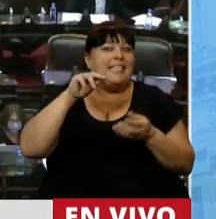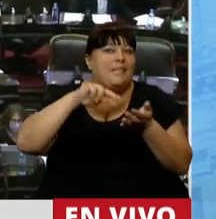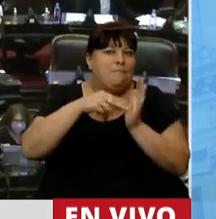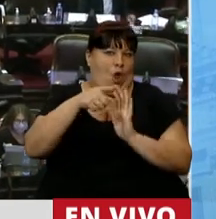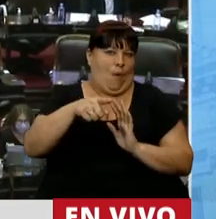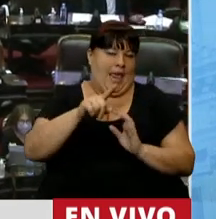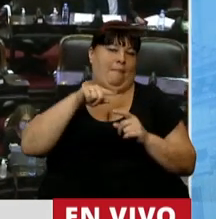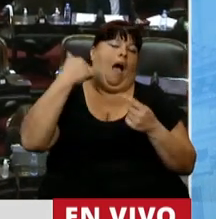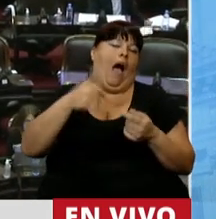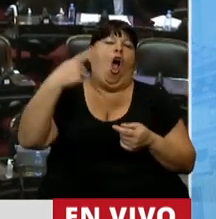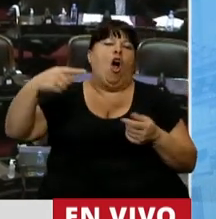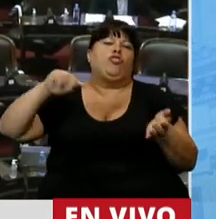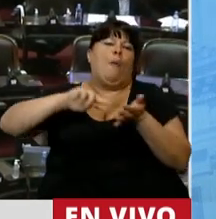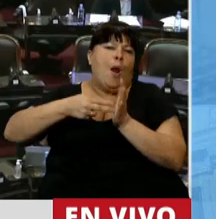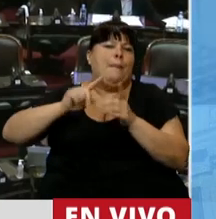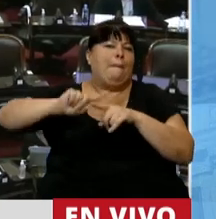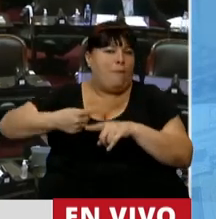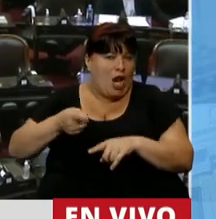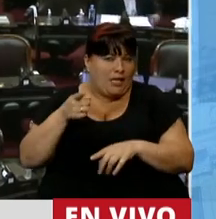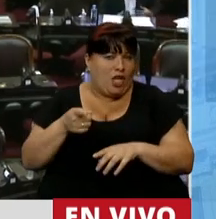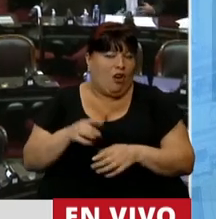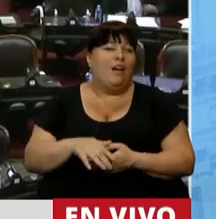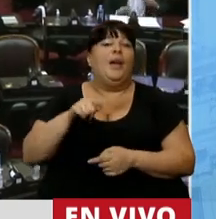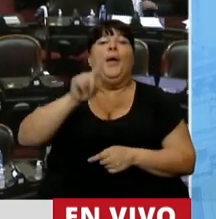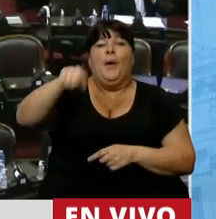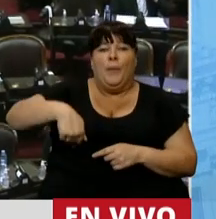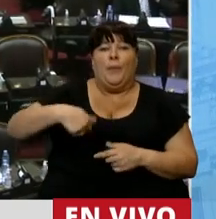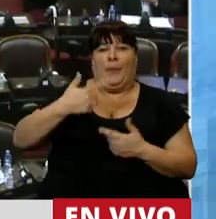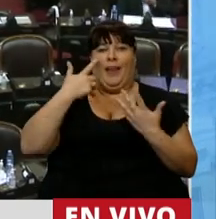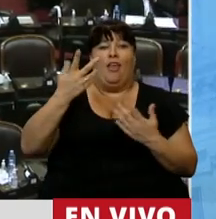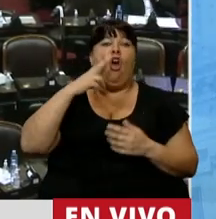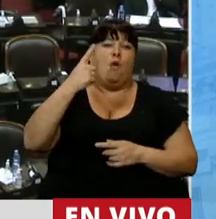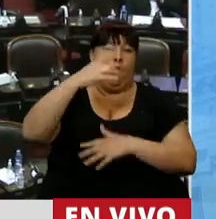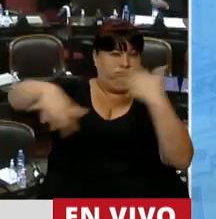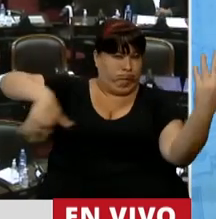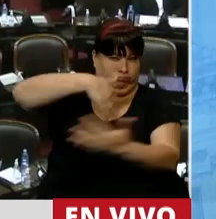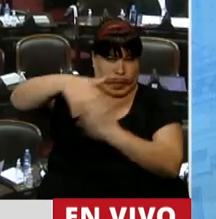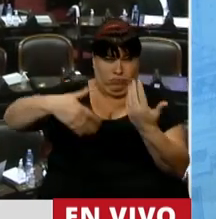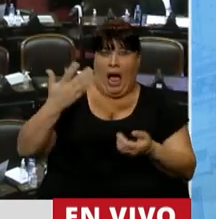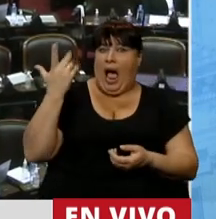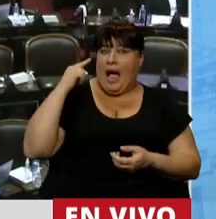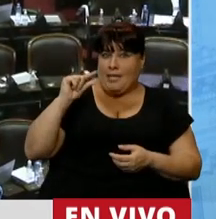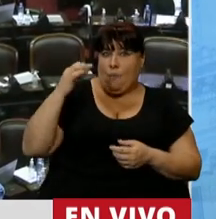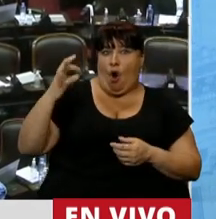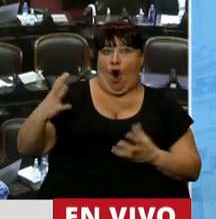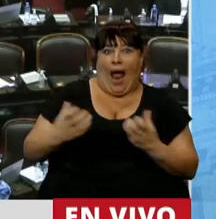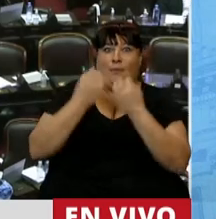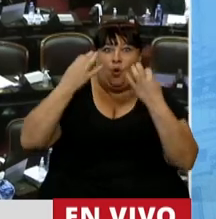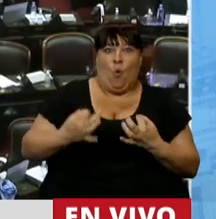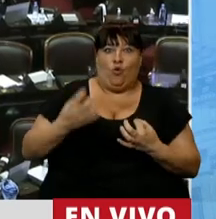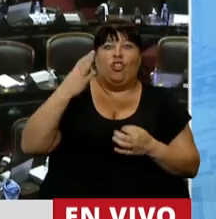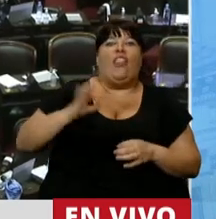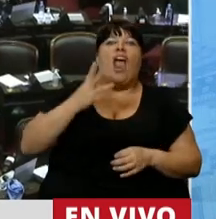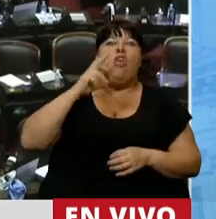motivos, además de los problemas políticos, que generaron el famoso 2001. Hace poco tuvimos el aniversario,